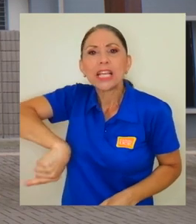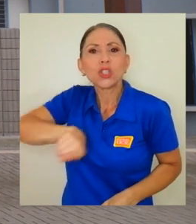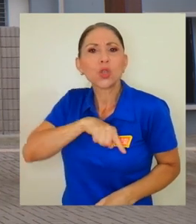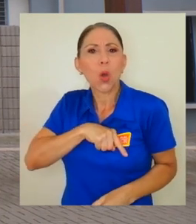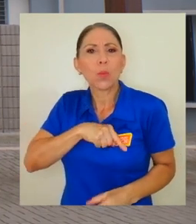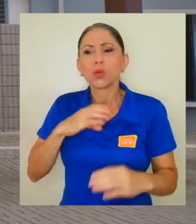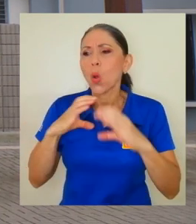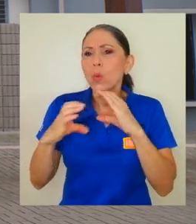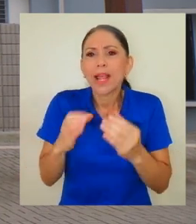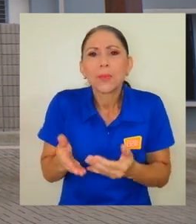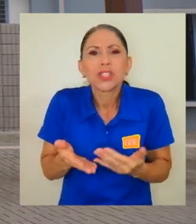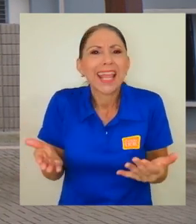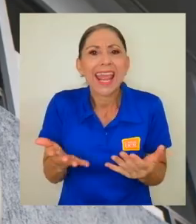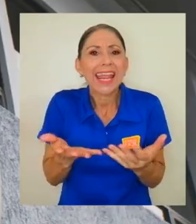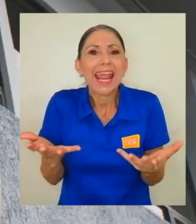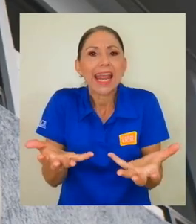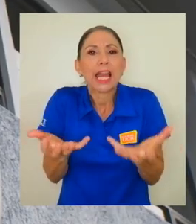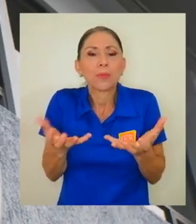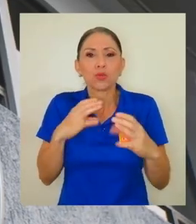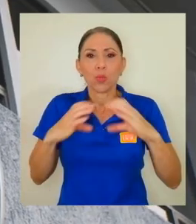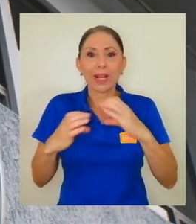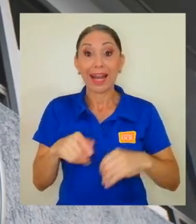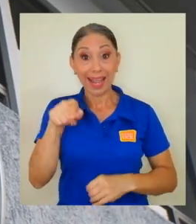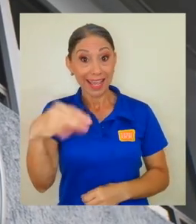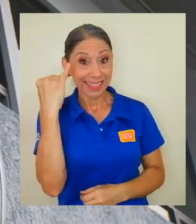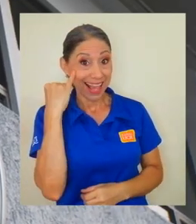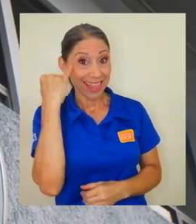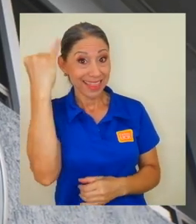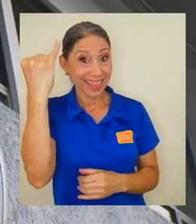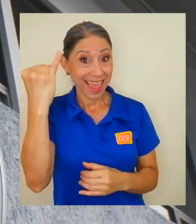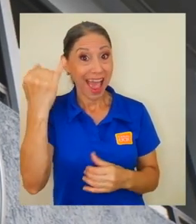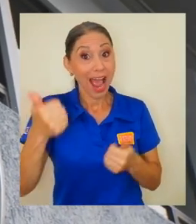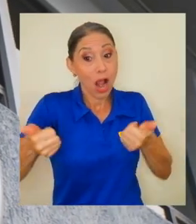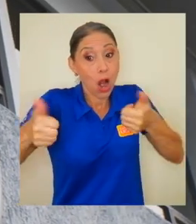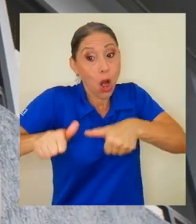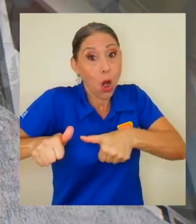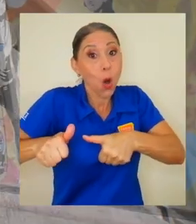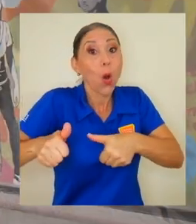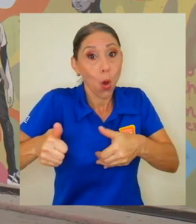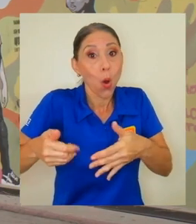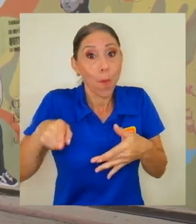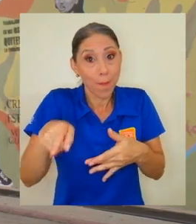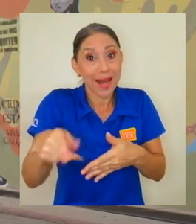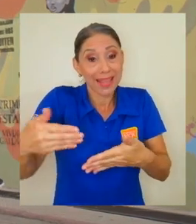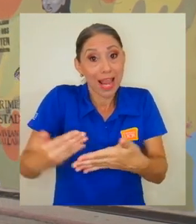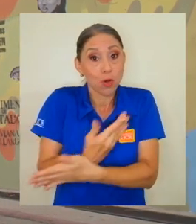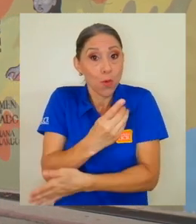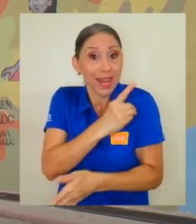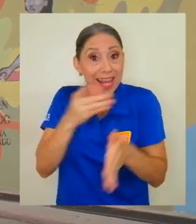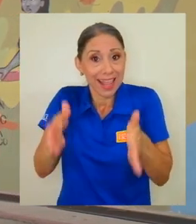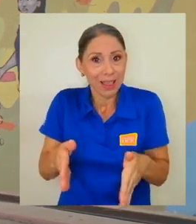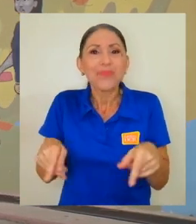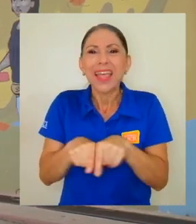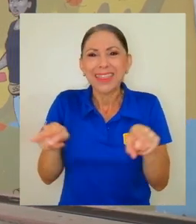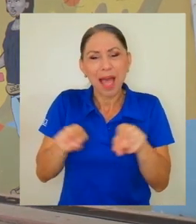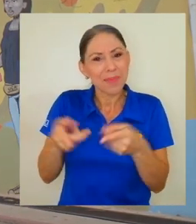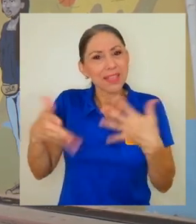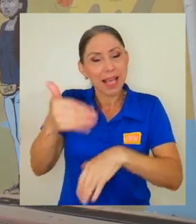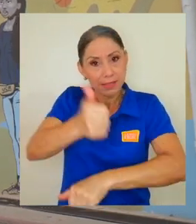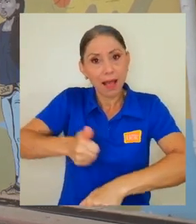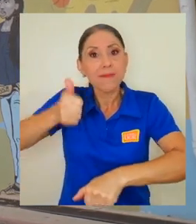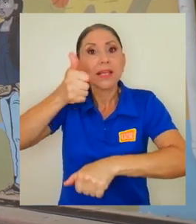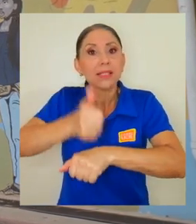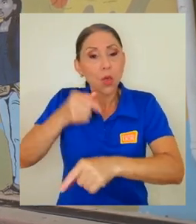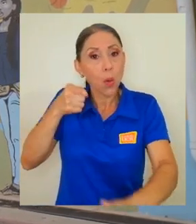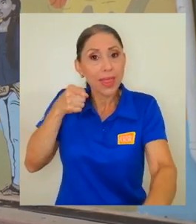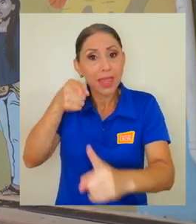queremos comunicar esta es una idea que comparte el nuevo dirigente quien también ya ha establecido varios objetivos en su agenda